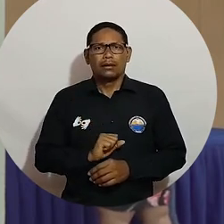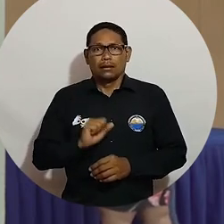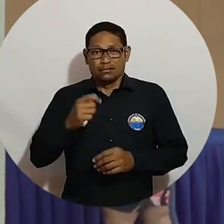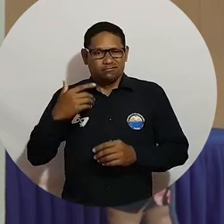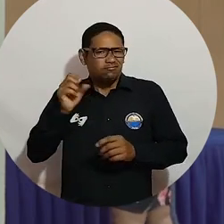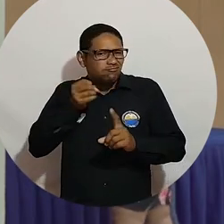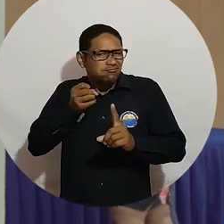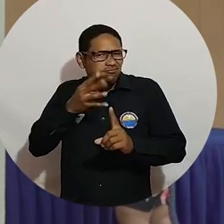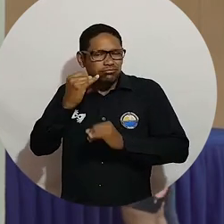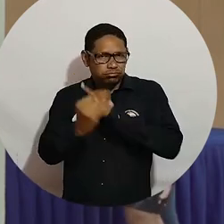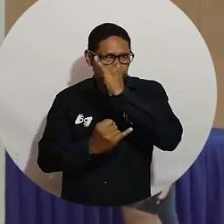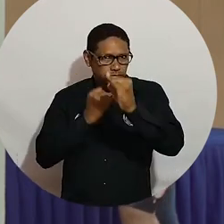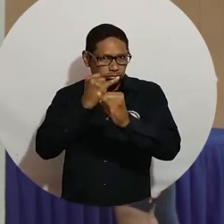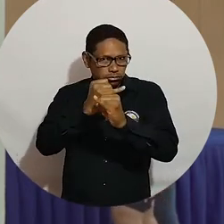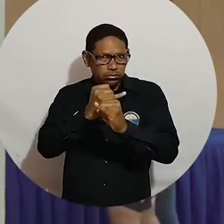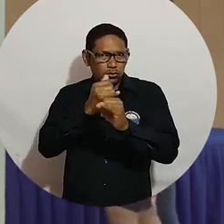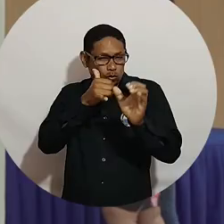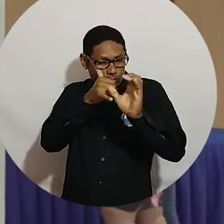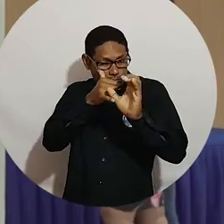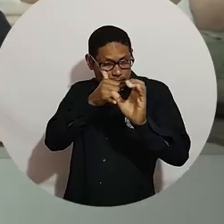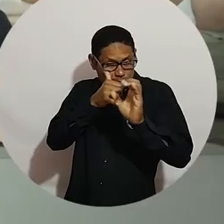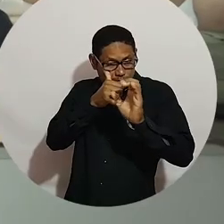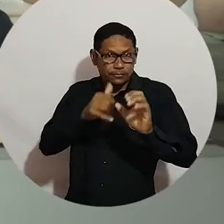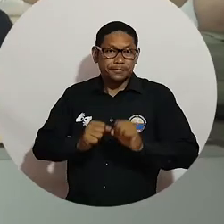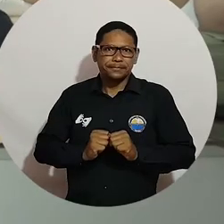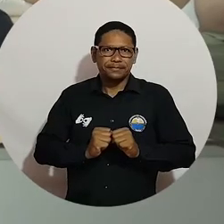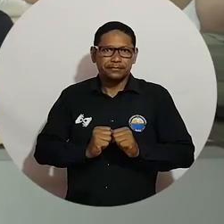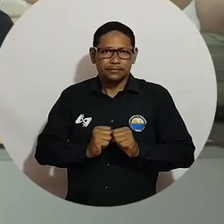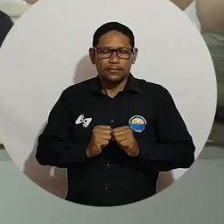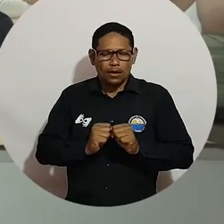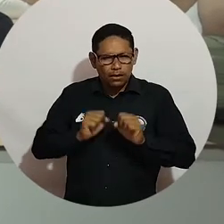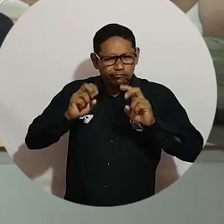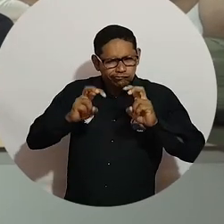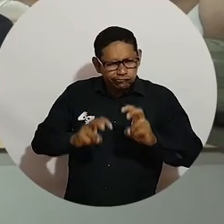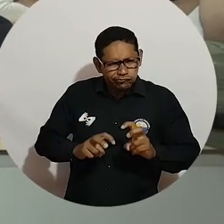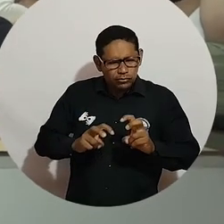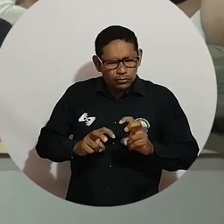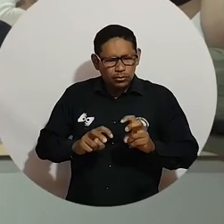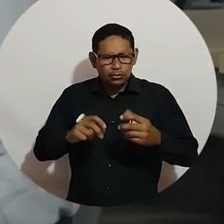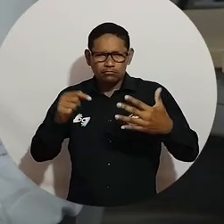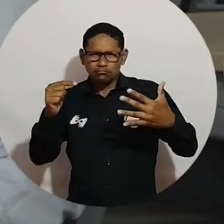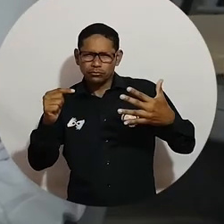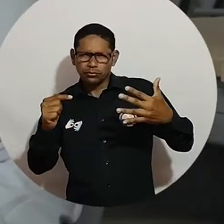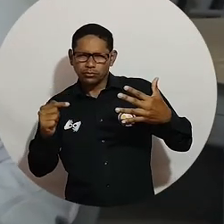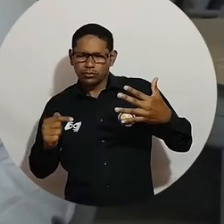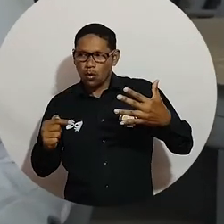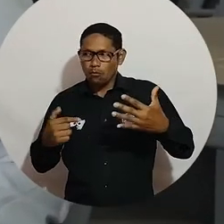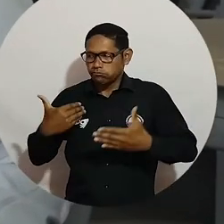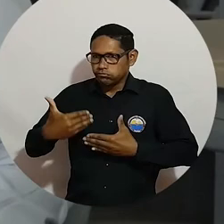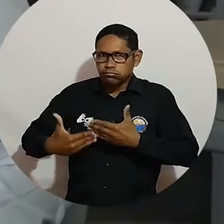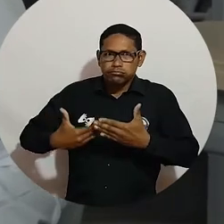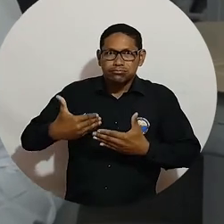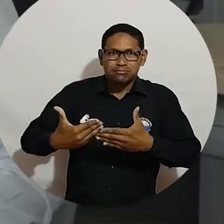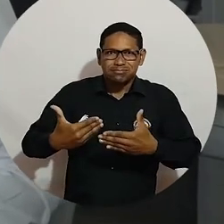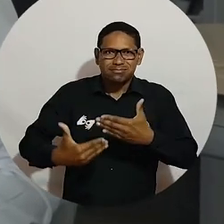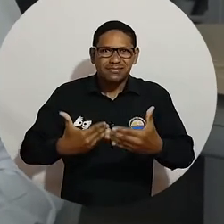con la Conferencia Internacional de Ingeniería de Sistemas, que nos ha permitido de una u otra forma mirar cuáles son los avances